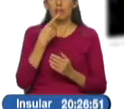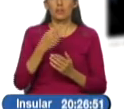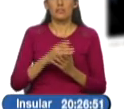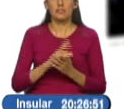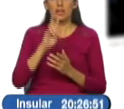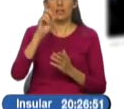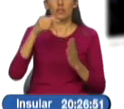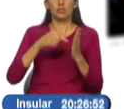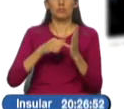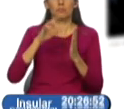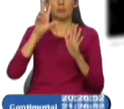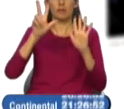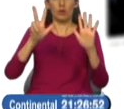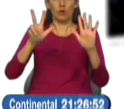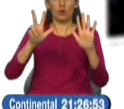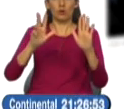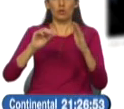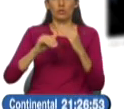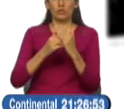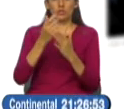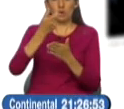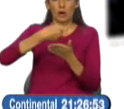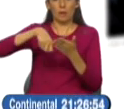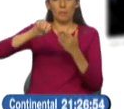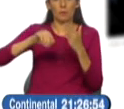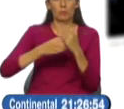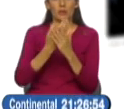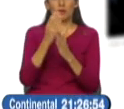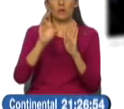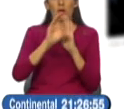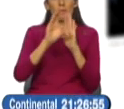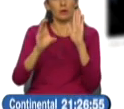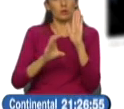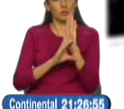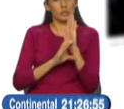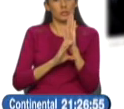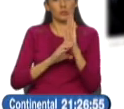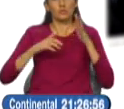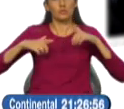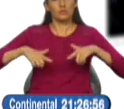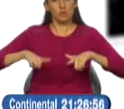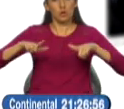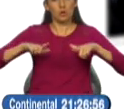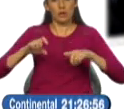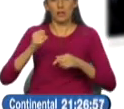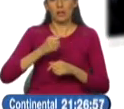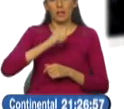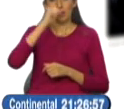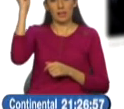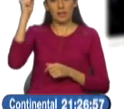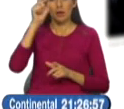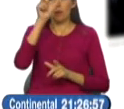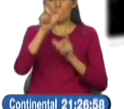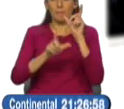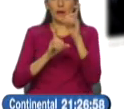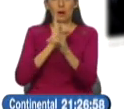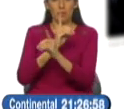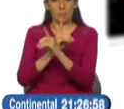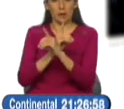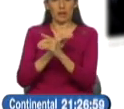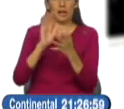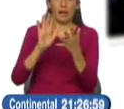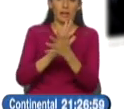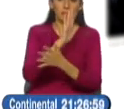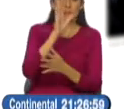2008 Ecuador aprobó una nueva constitución que a instancias de Moreno garantiza derechos sustanciales para las personas con discapacidad en las